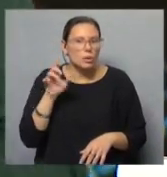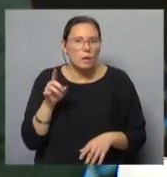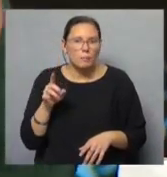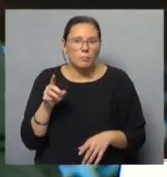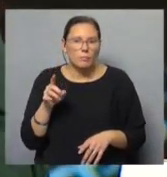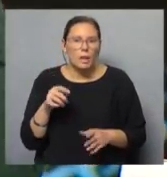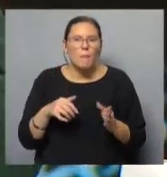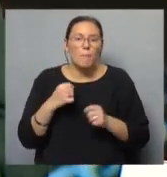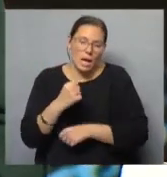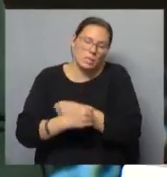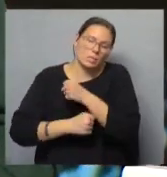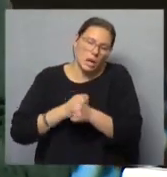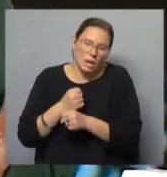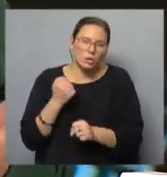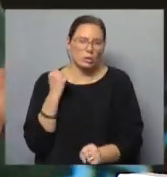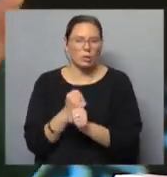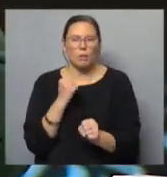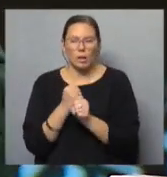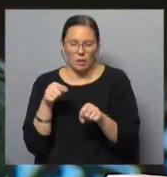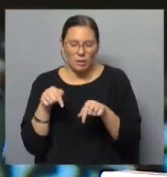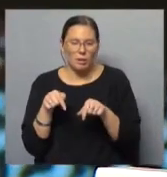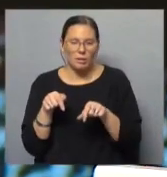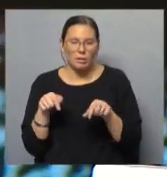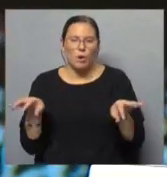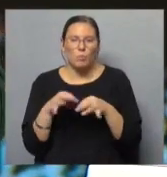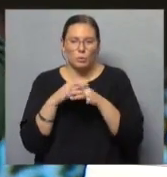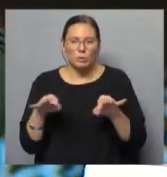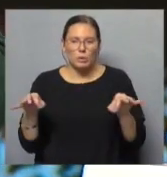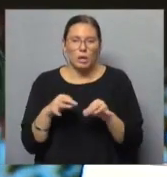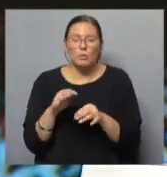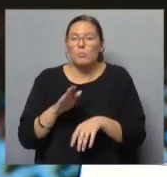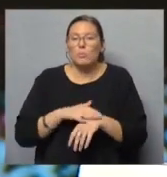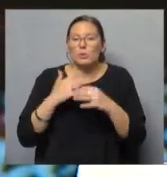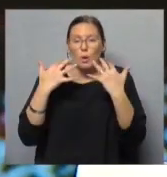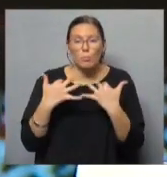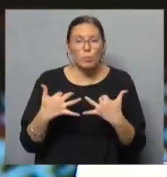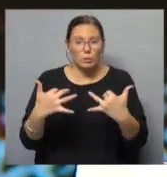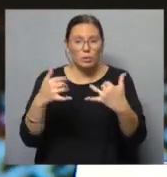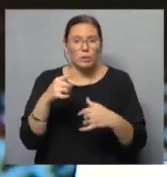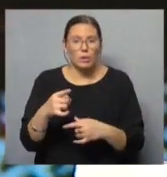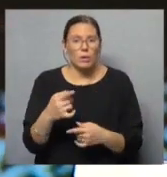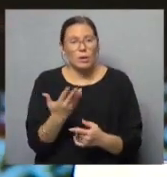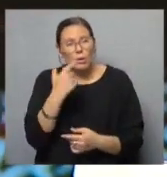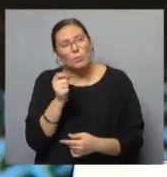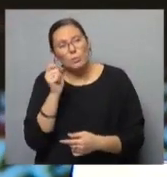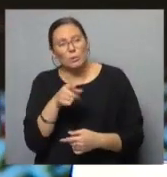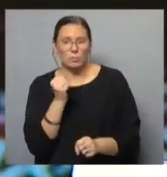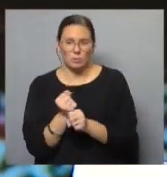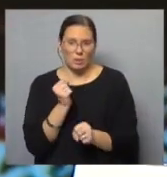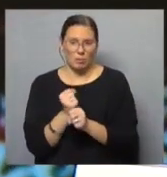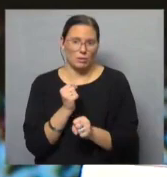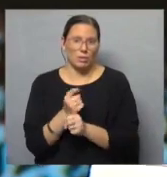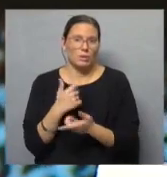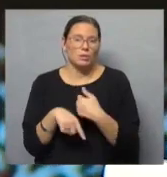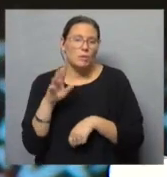si cuantos más años tenés de hacer las cosas, vas generando un público afín a lo que vos haces. Entonces yo quiero